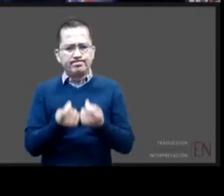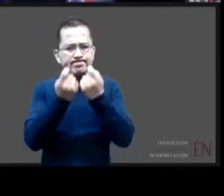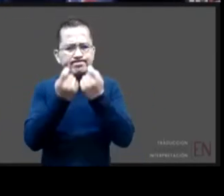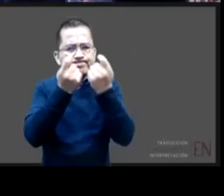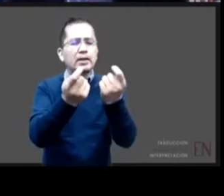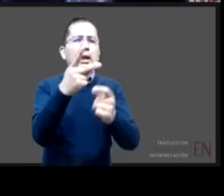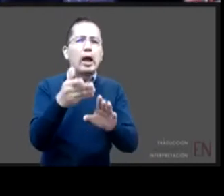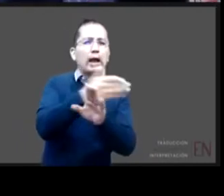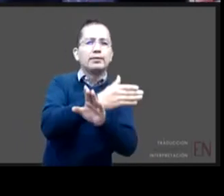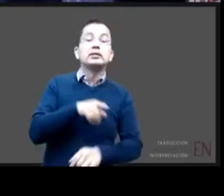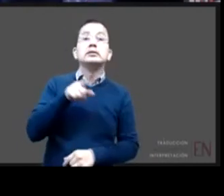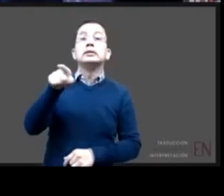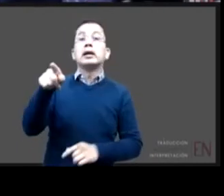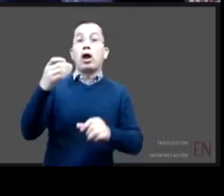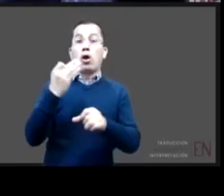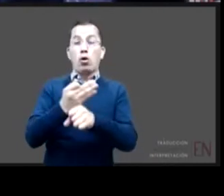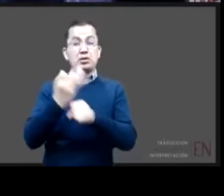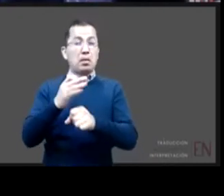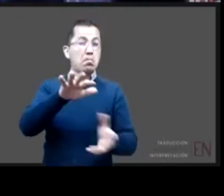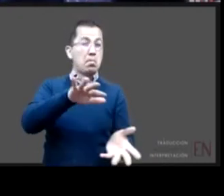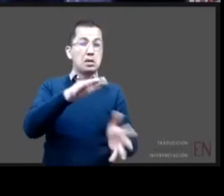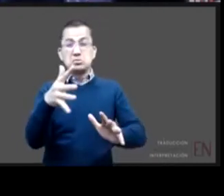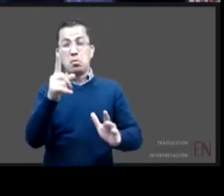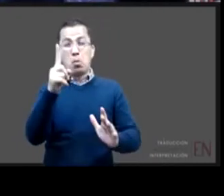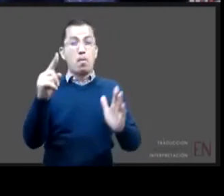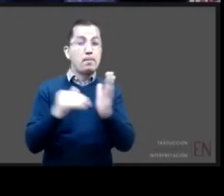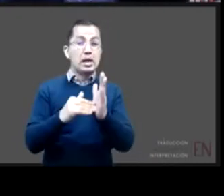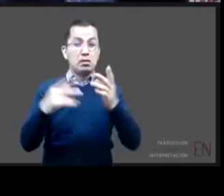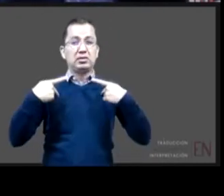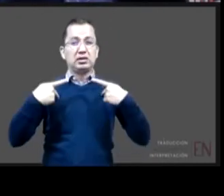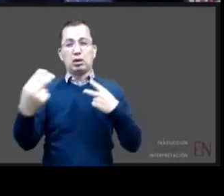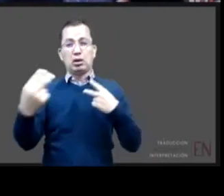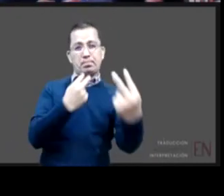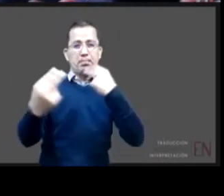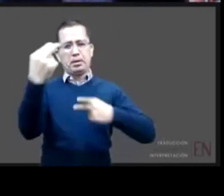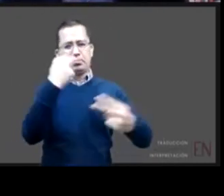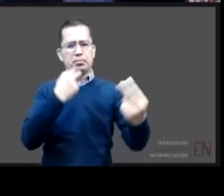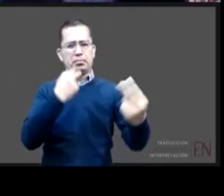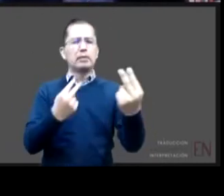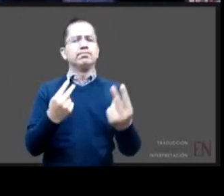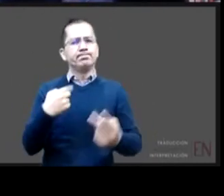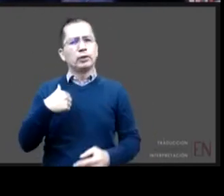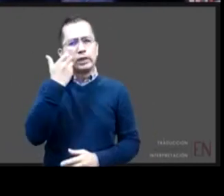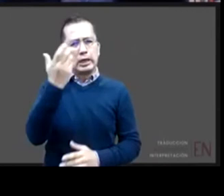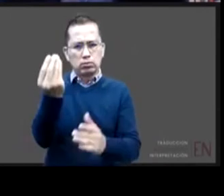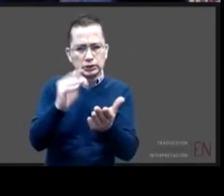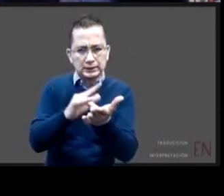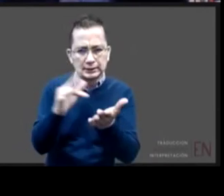escuchándonos en ambas plataformas y darle también ahora